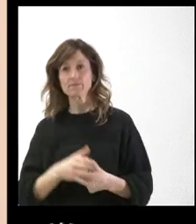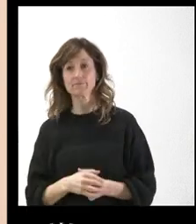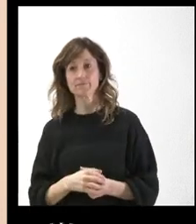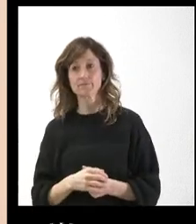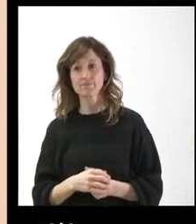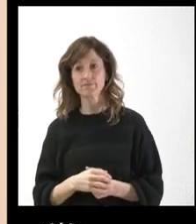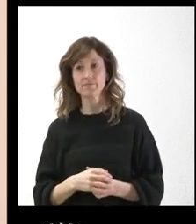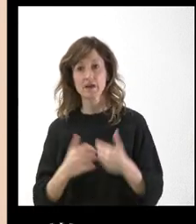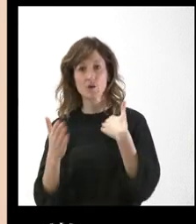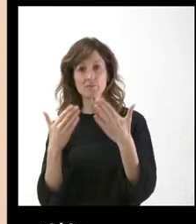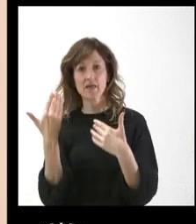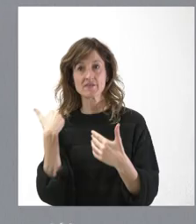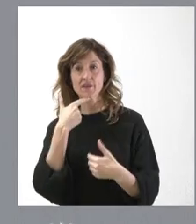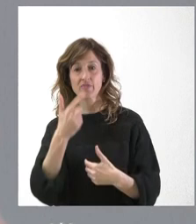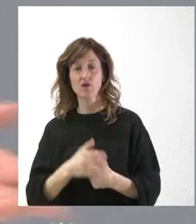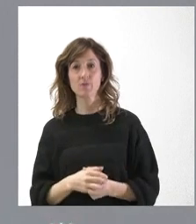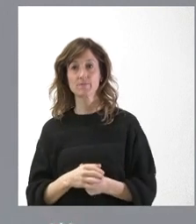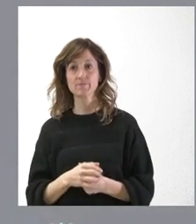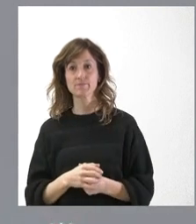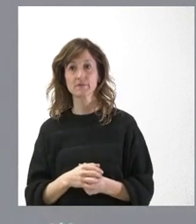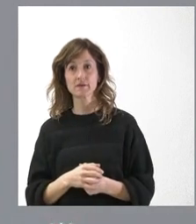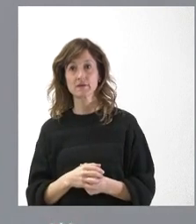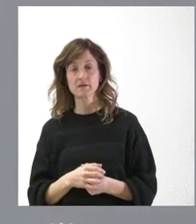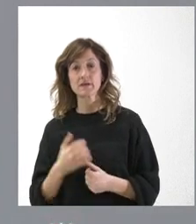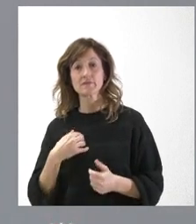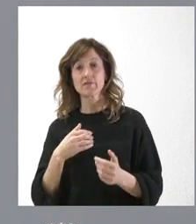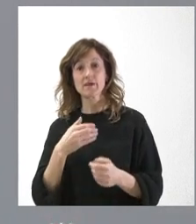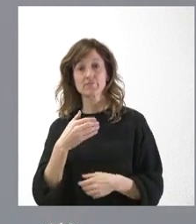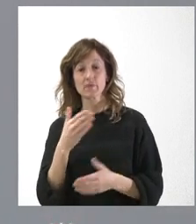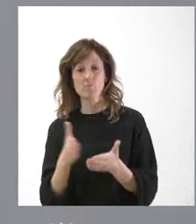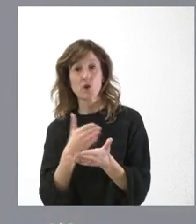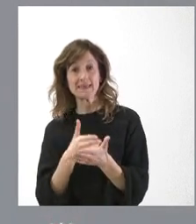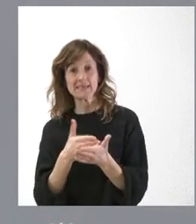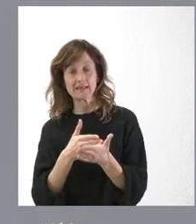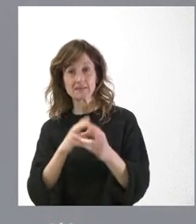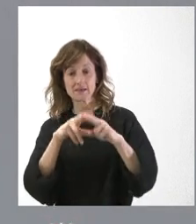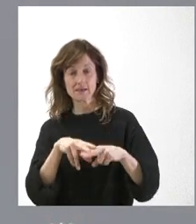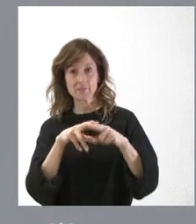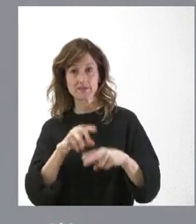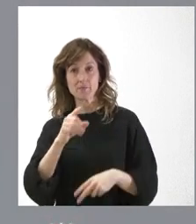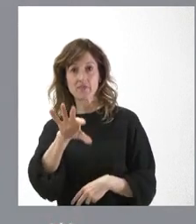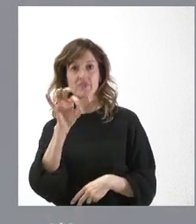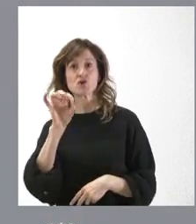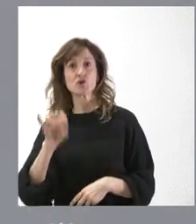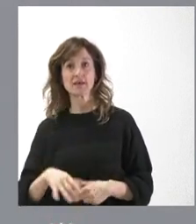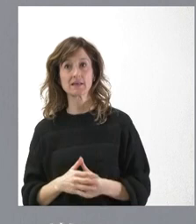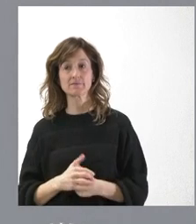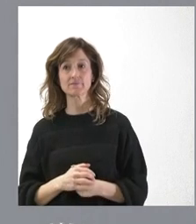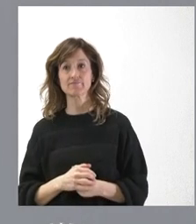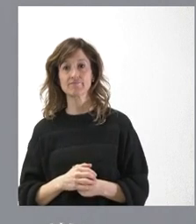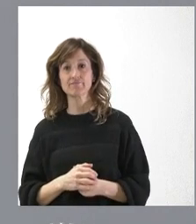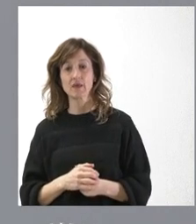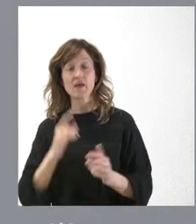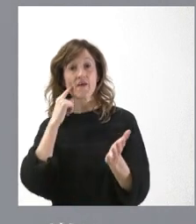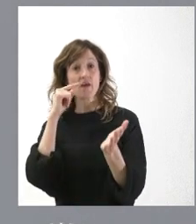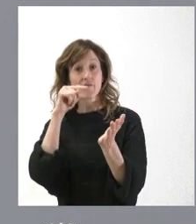estas acusaciones que les hizo ayer. Bueno, yo creo que si uno repasa los boletines es fácil comprobar. Primero, ¿quién toma la decisión? ¿Quién establece la